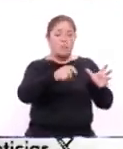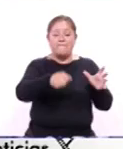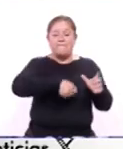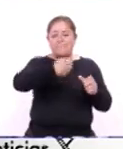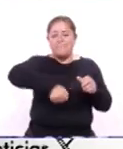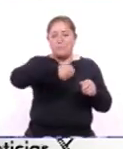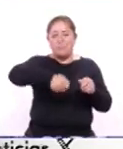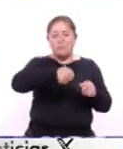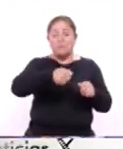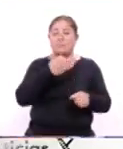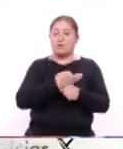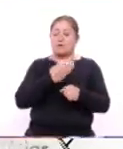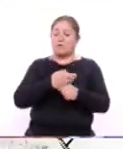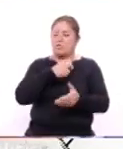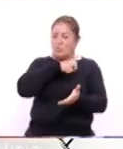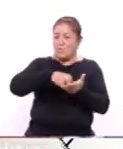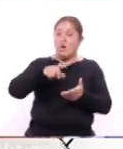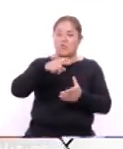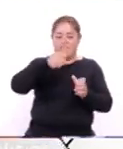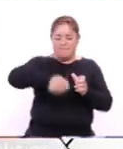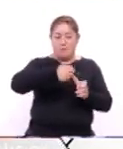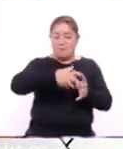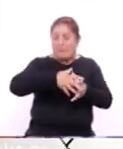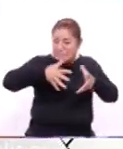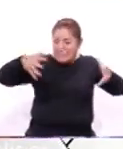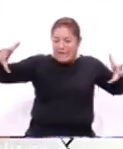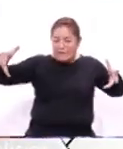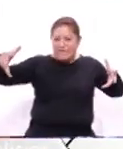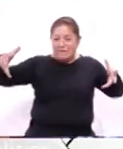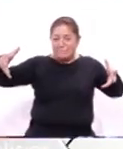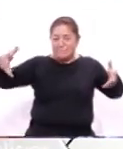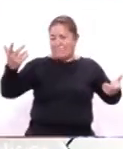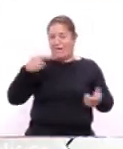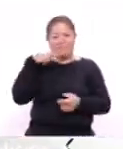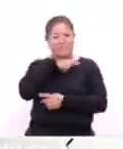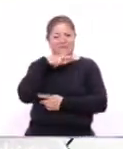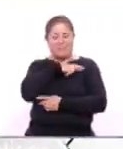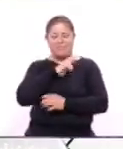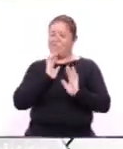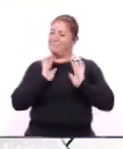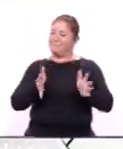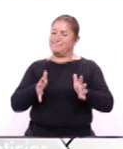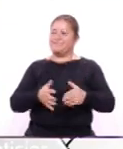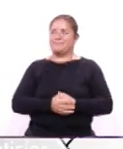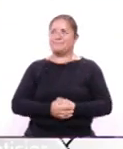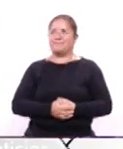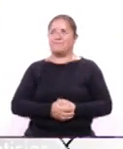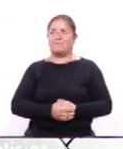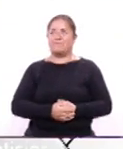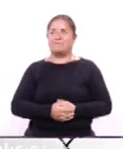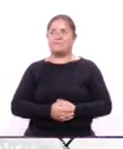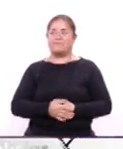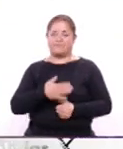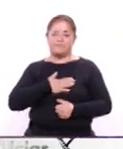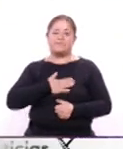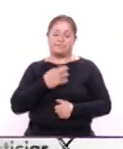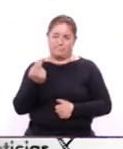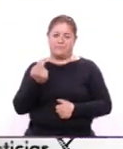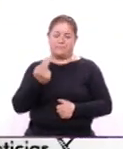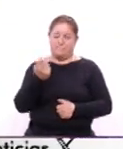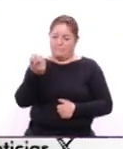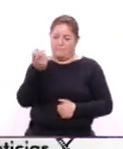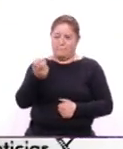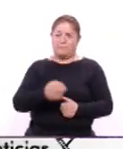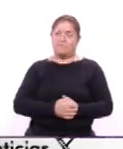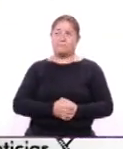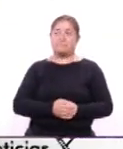polvos, pero ahorita ya voy a comprar un molino más grande, para que con ese sea más rápido. Y eso es lo que necesito, pues